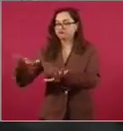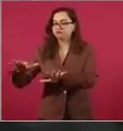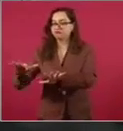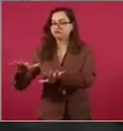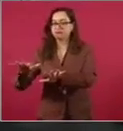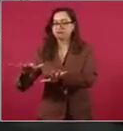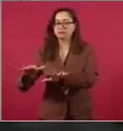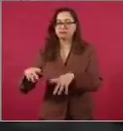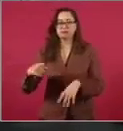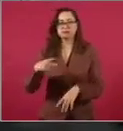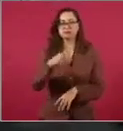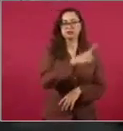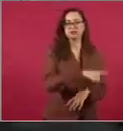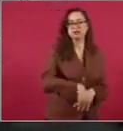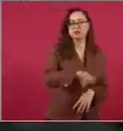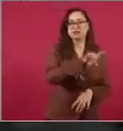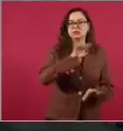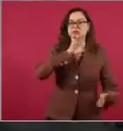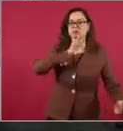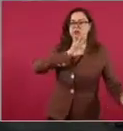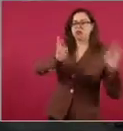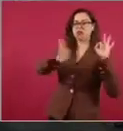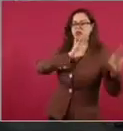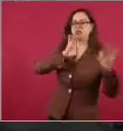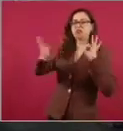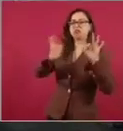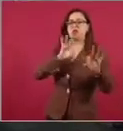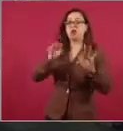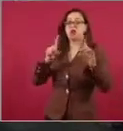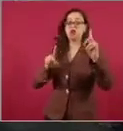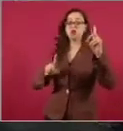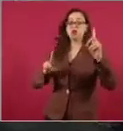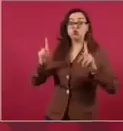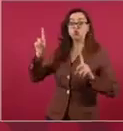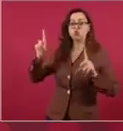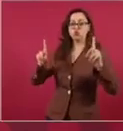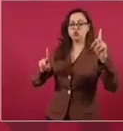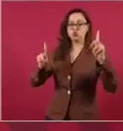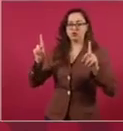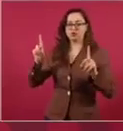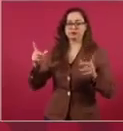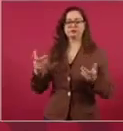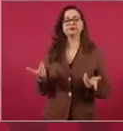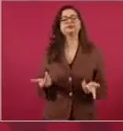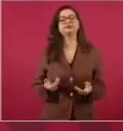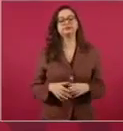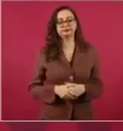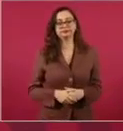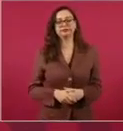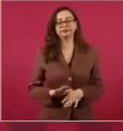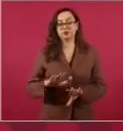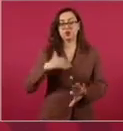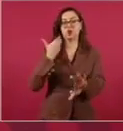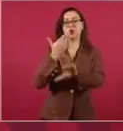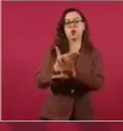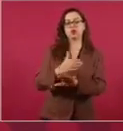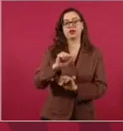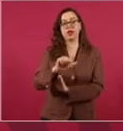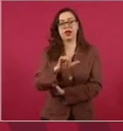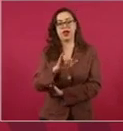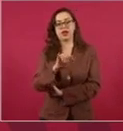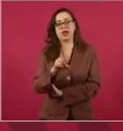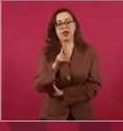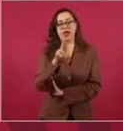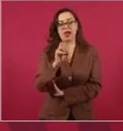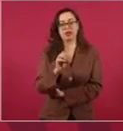no se quiere poner en duda la actuación de Alejandro, que